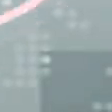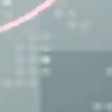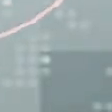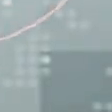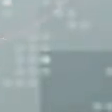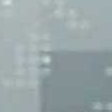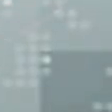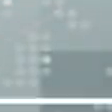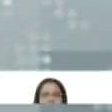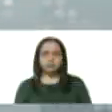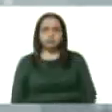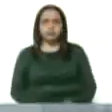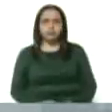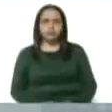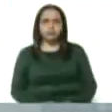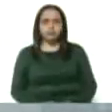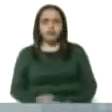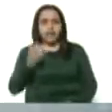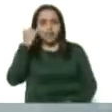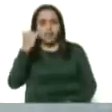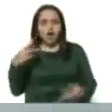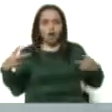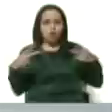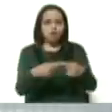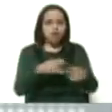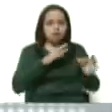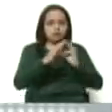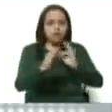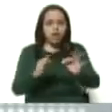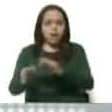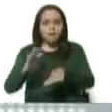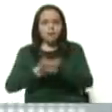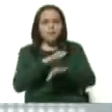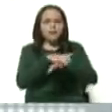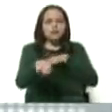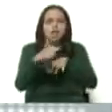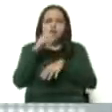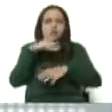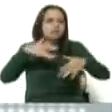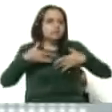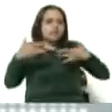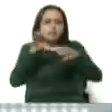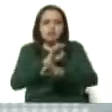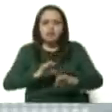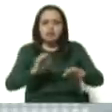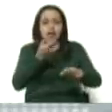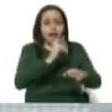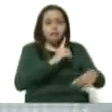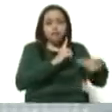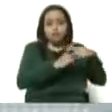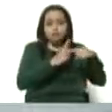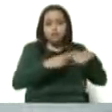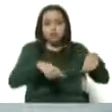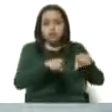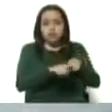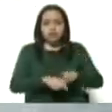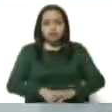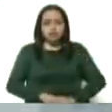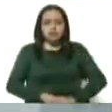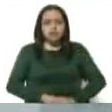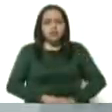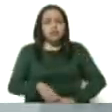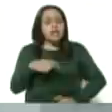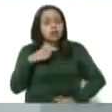cadena de transmisión antes de que, por ser la mayoría de los pacientes asintomáticos, pues diseminen de manera